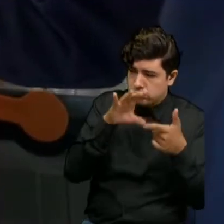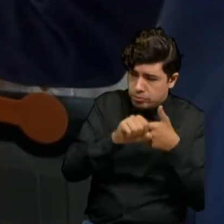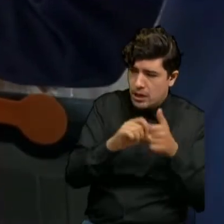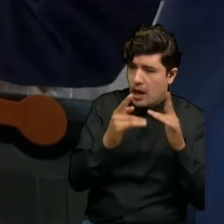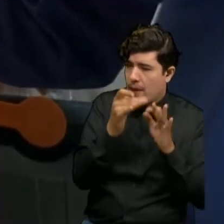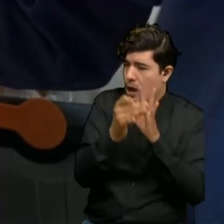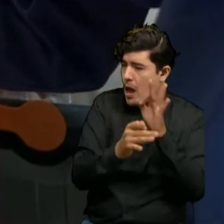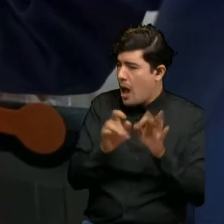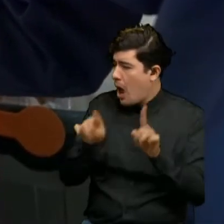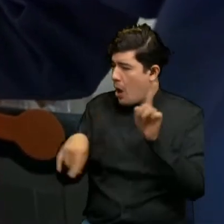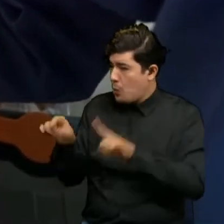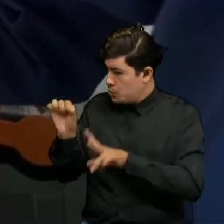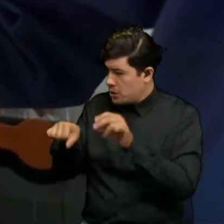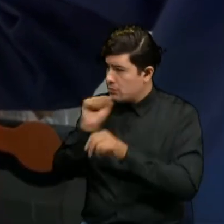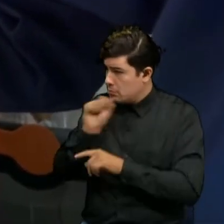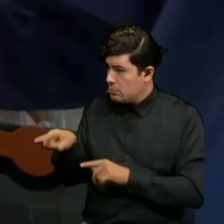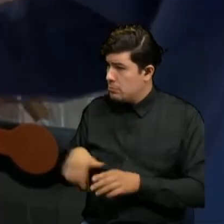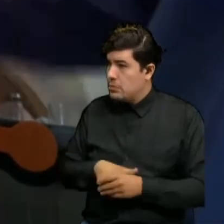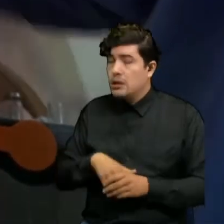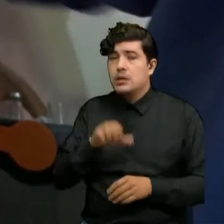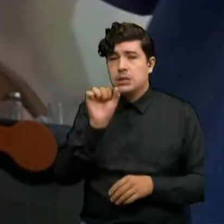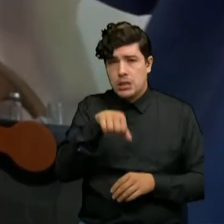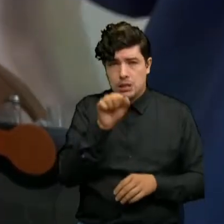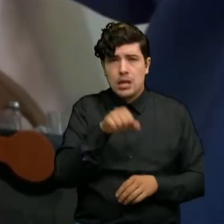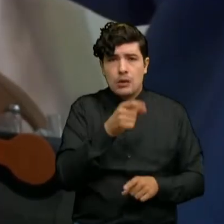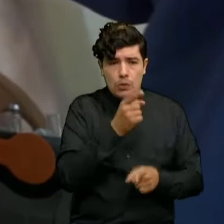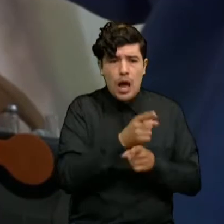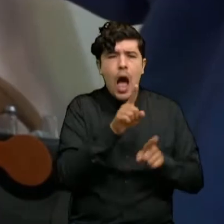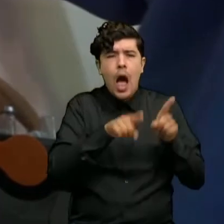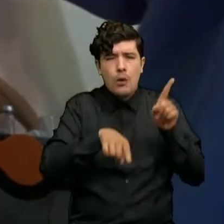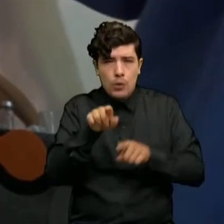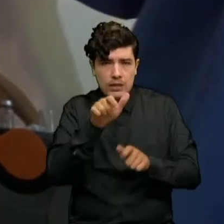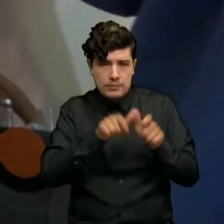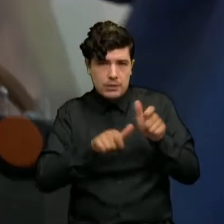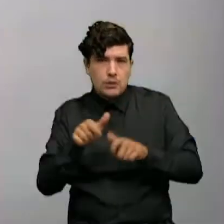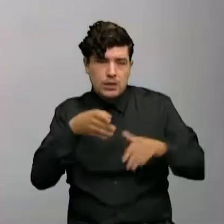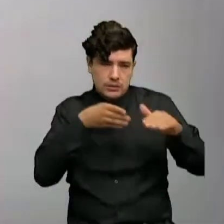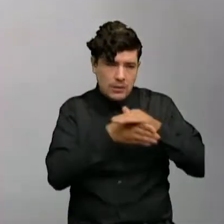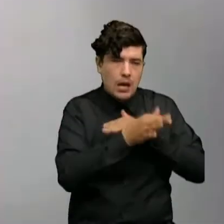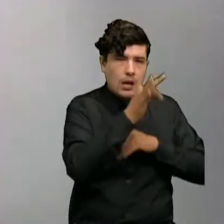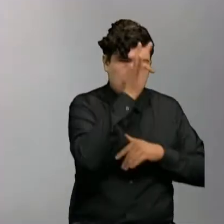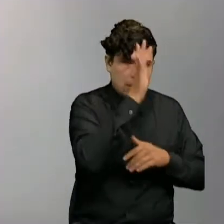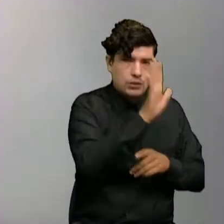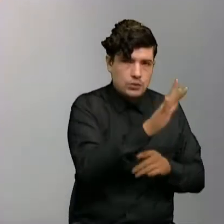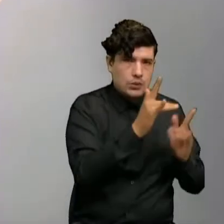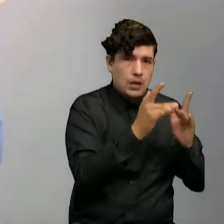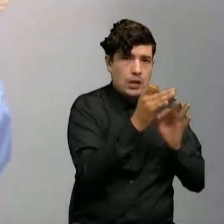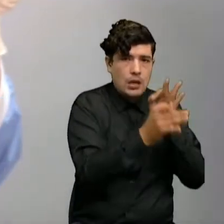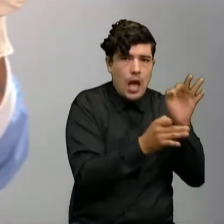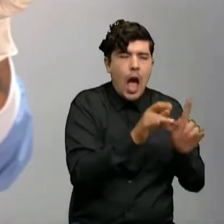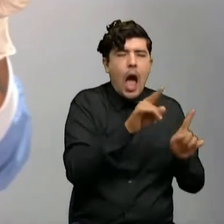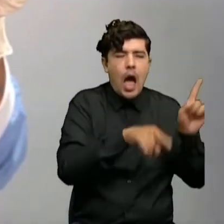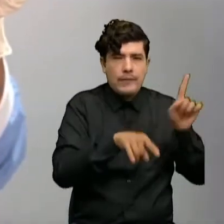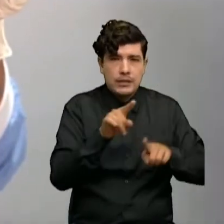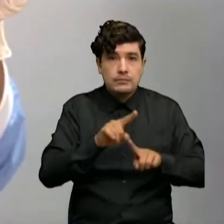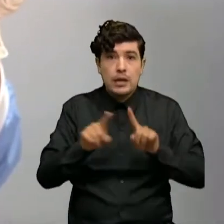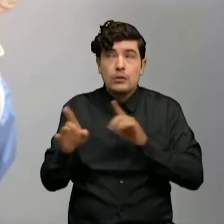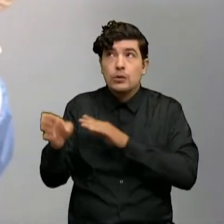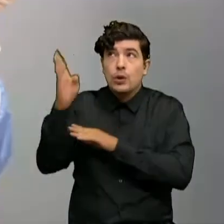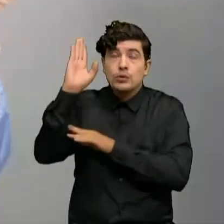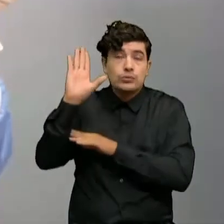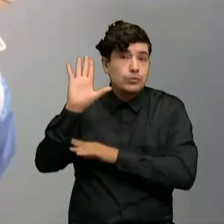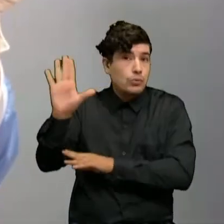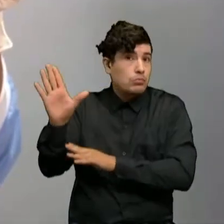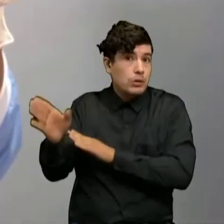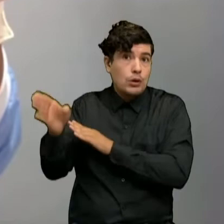Sí, hay algunos que han tenido que ir, obviamente, a las UCI. afortunadamente, vuelvo y le digo, no sé, la misericordia de Dios, porque